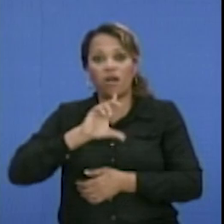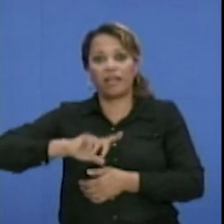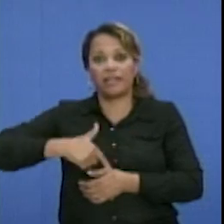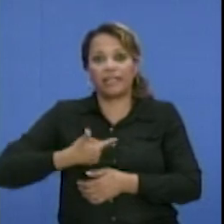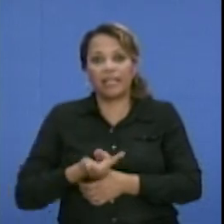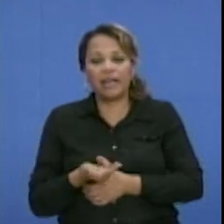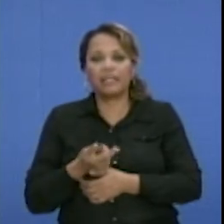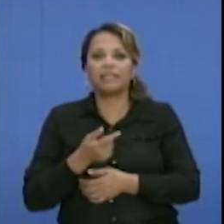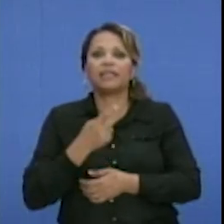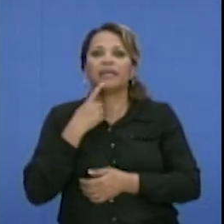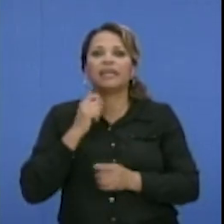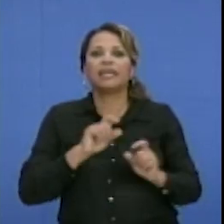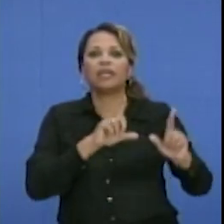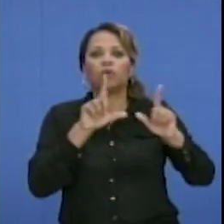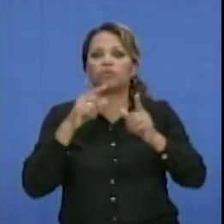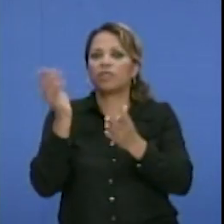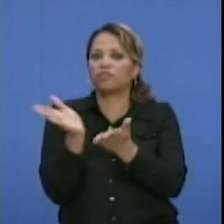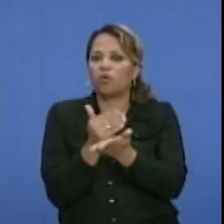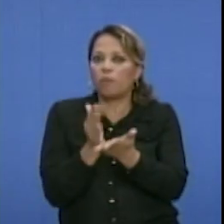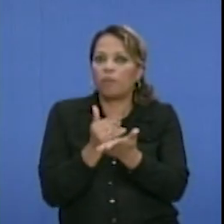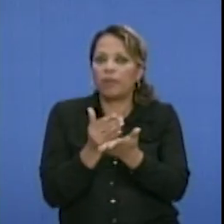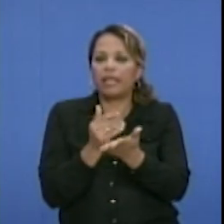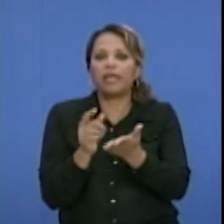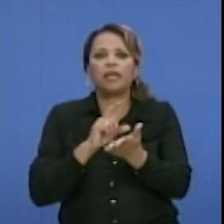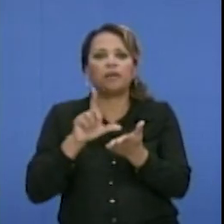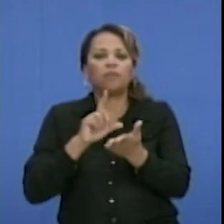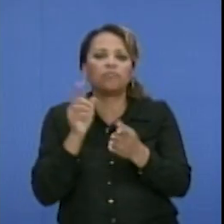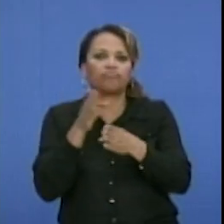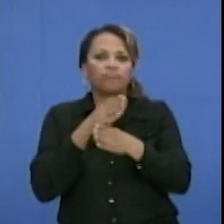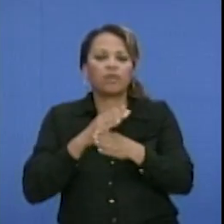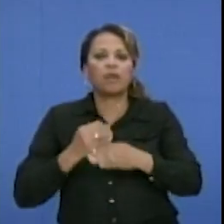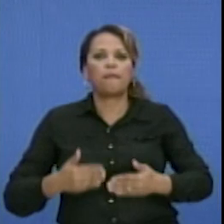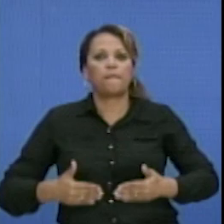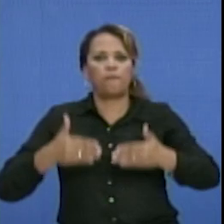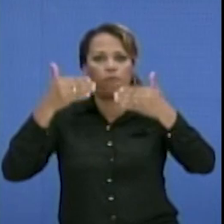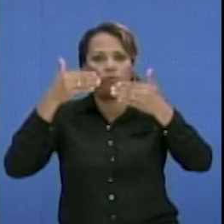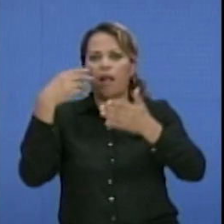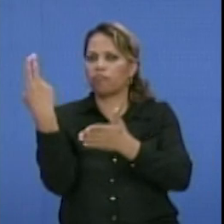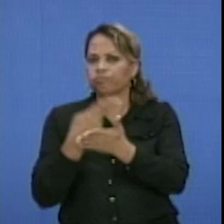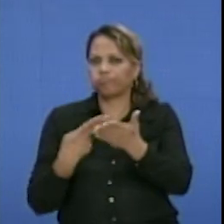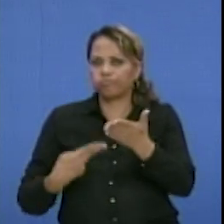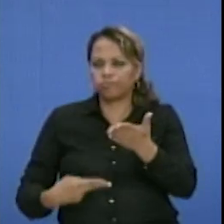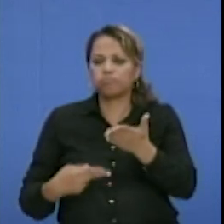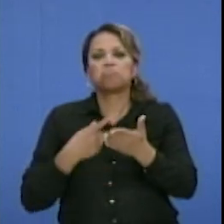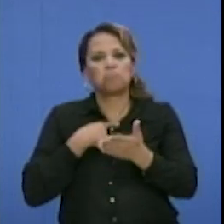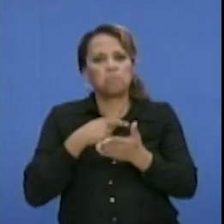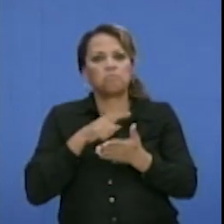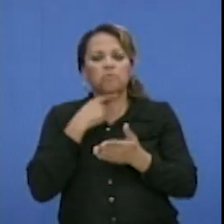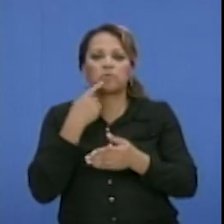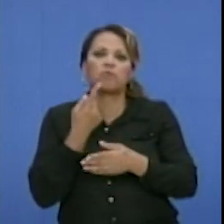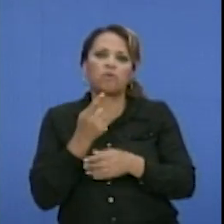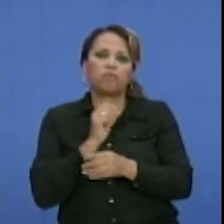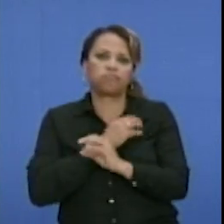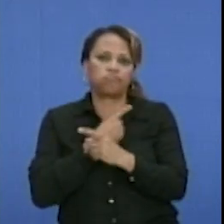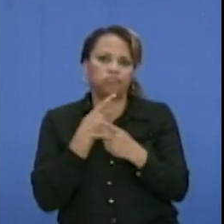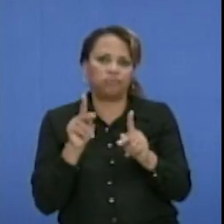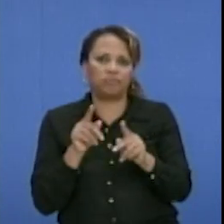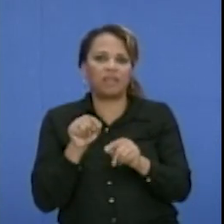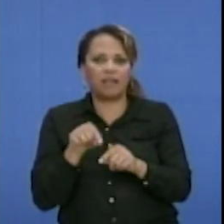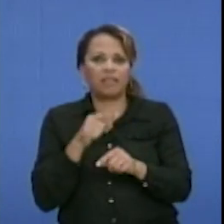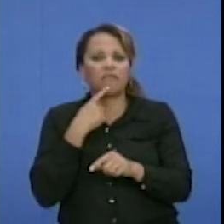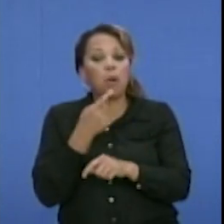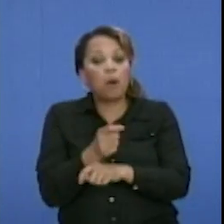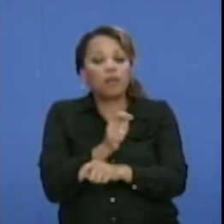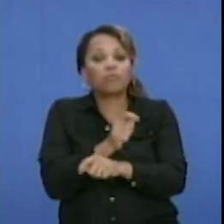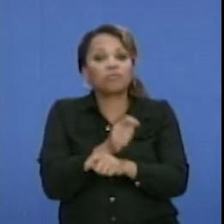tanto ilustración para libros, muralismo y fotografía. Entonces esto le aporta mucho conocimiento